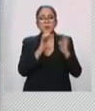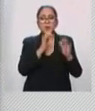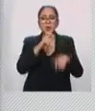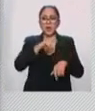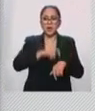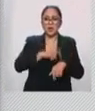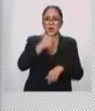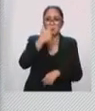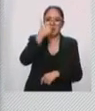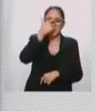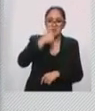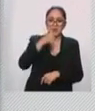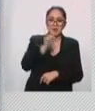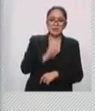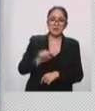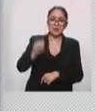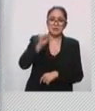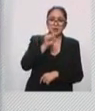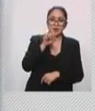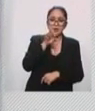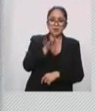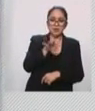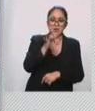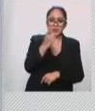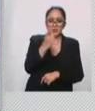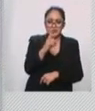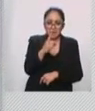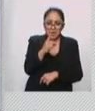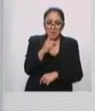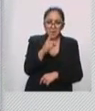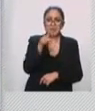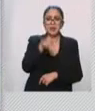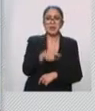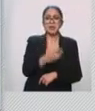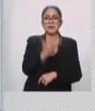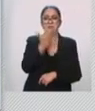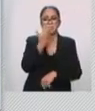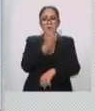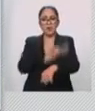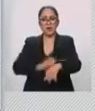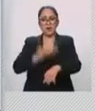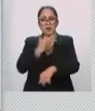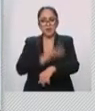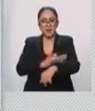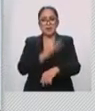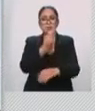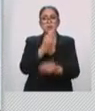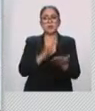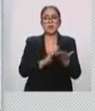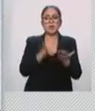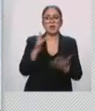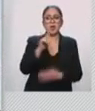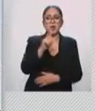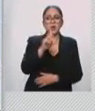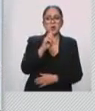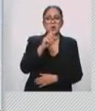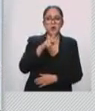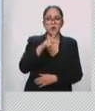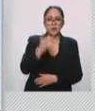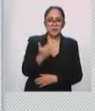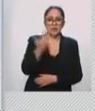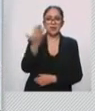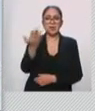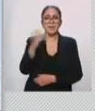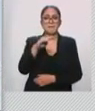el sábado diecinueve de diciembre. domingo diecinueve. A las cinco de la tarde. Perfecto, pues, agradezco mucho a Loki Noriega, director, y Maggie Lemus,